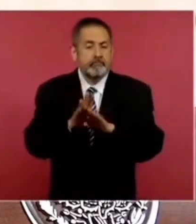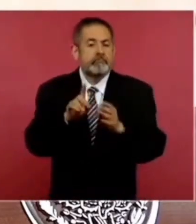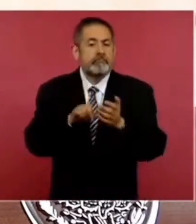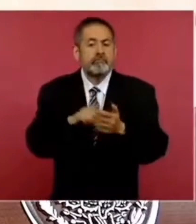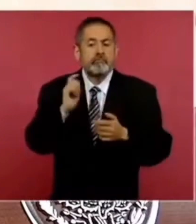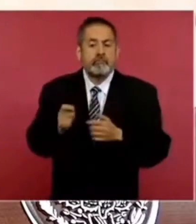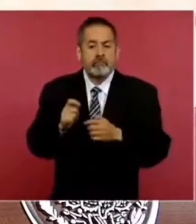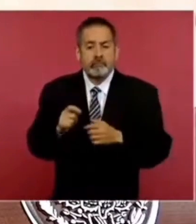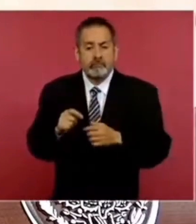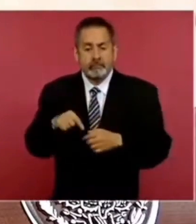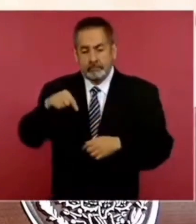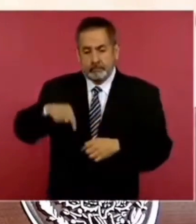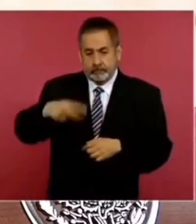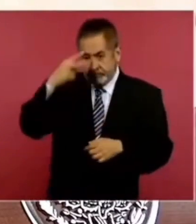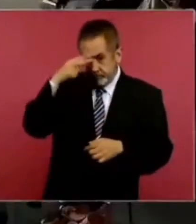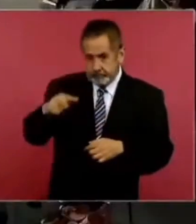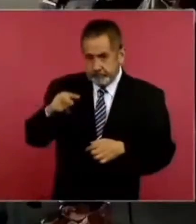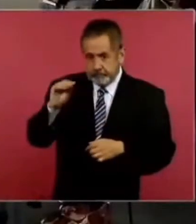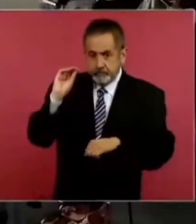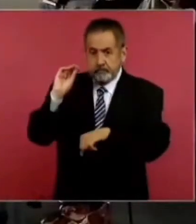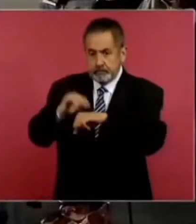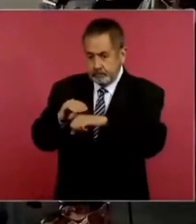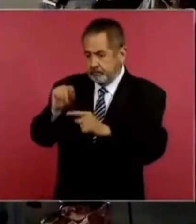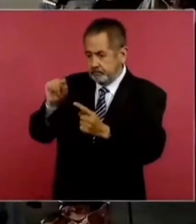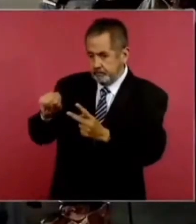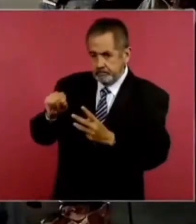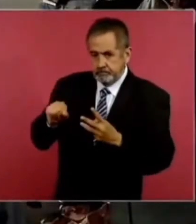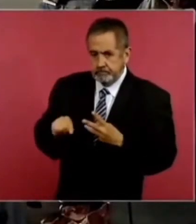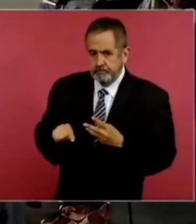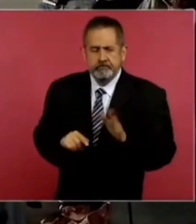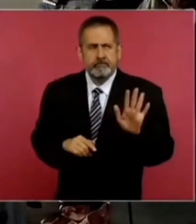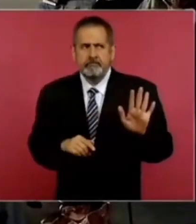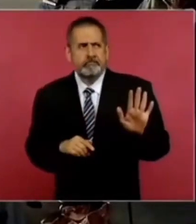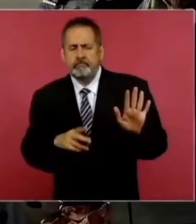pongan sitios en México. No hemos aceptado.